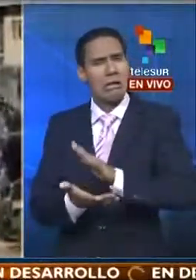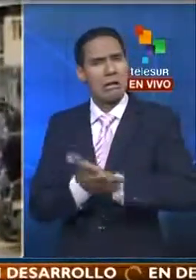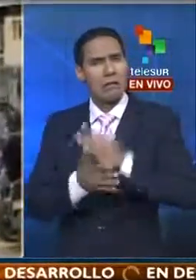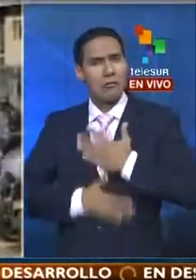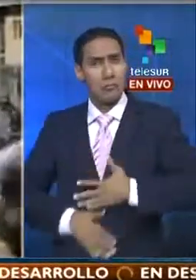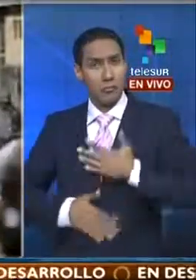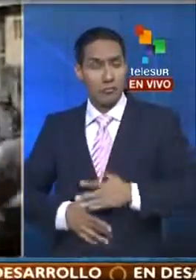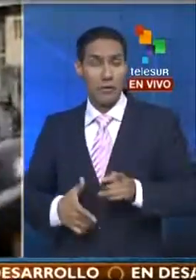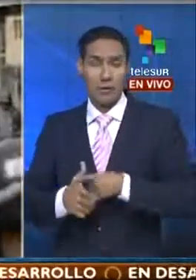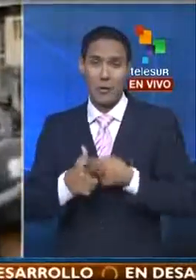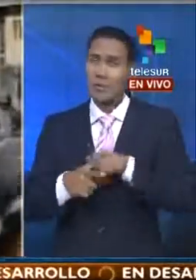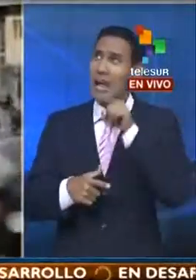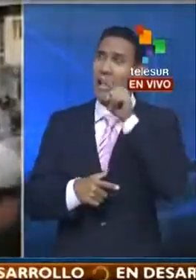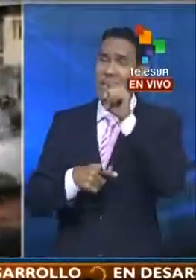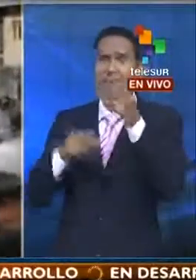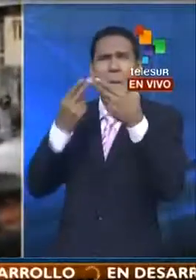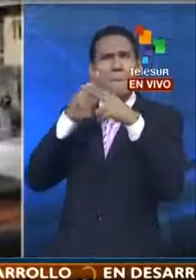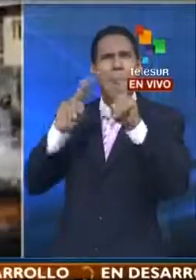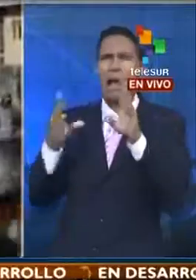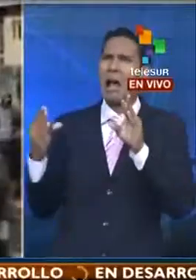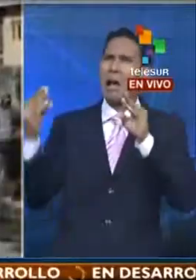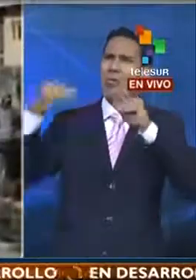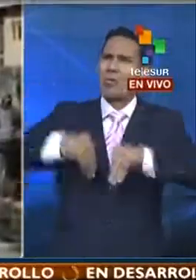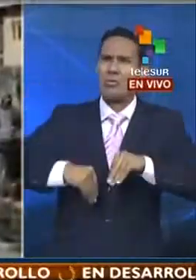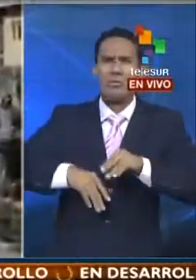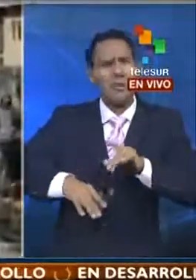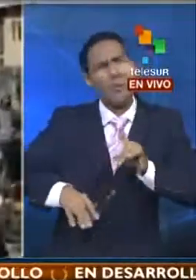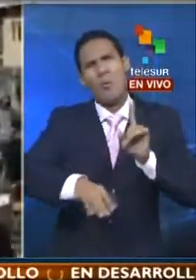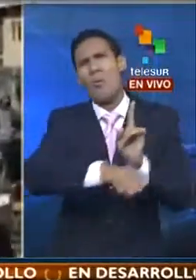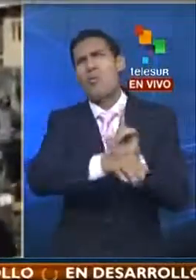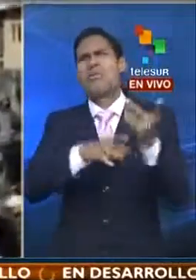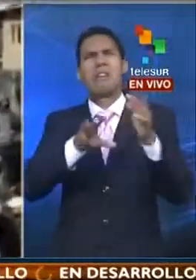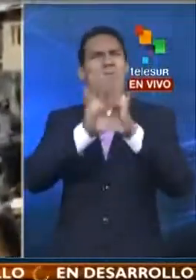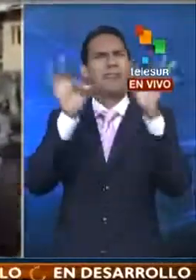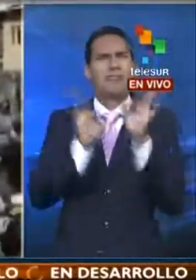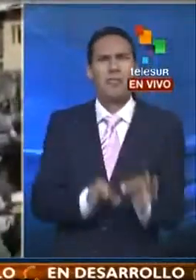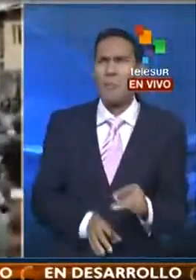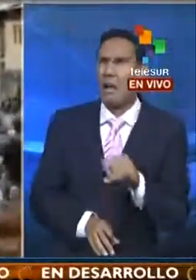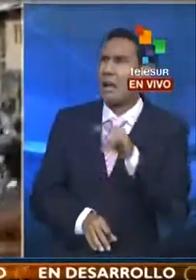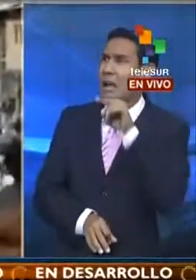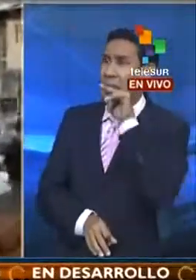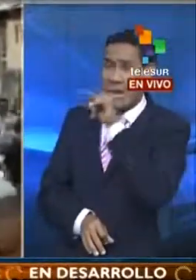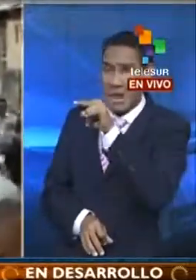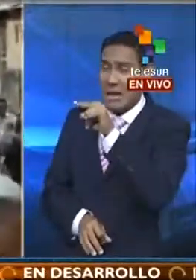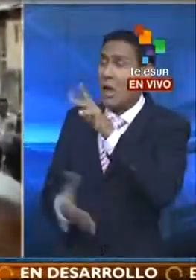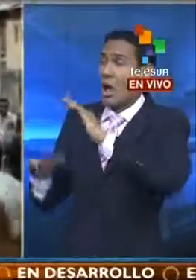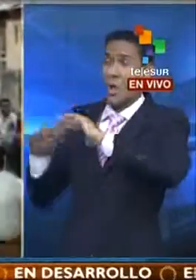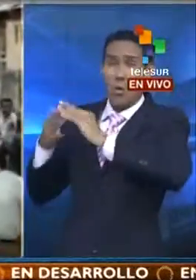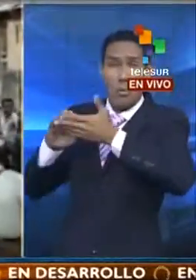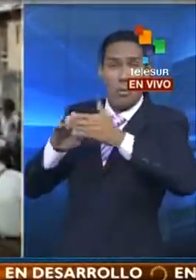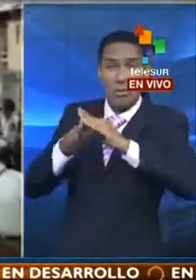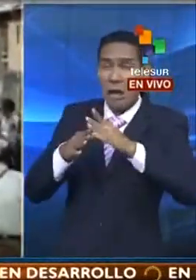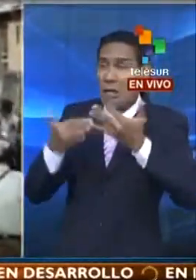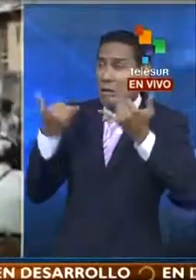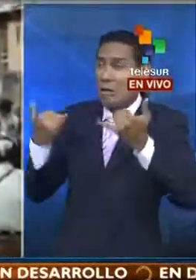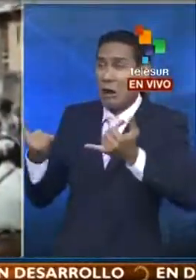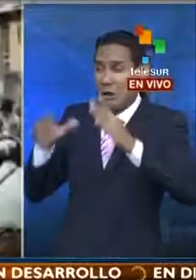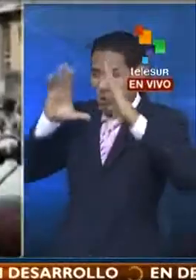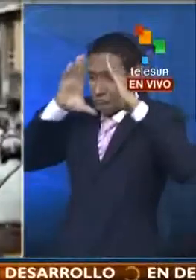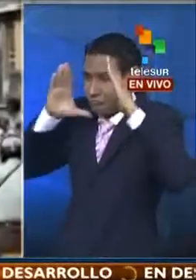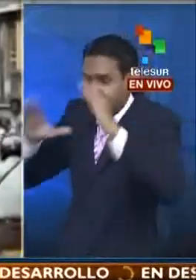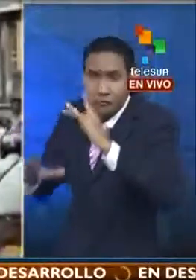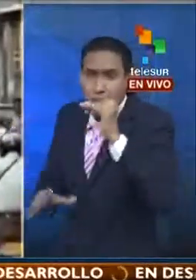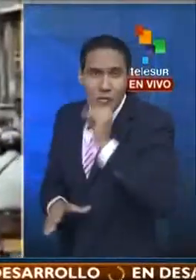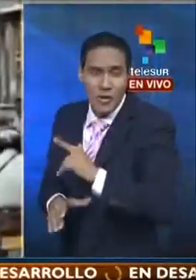de paz sería la única salida que tienen comunidades olvidadas, humildes y en la pobreza como estas para